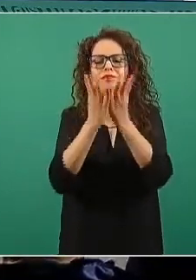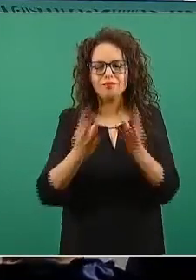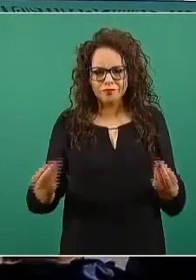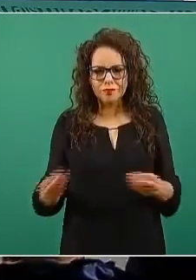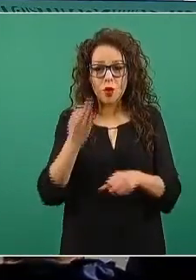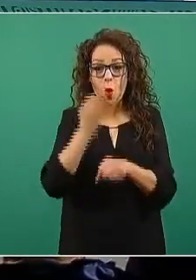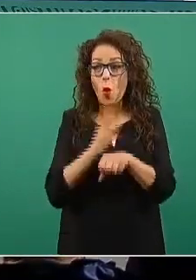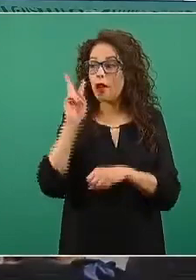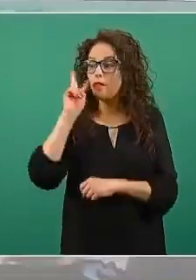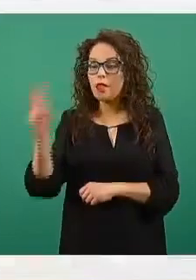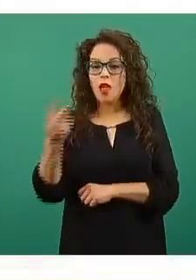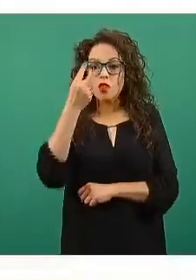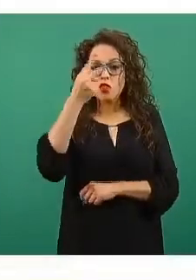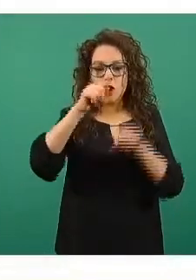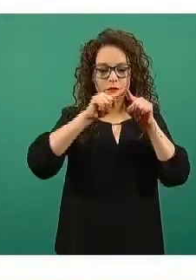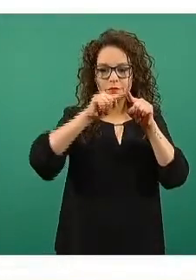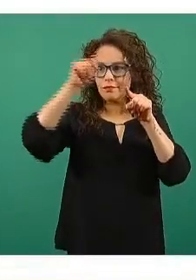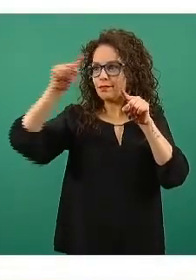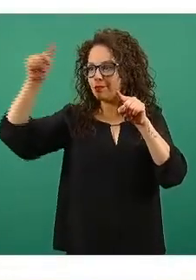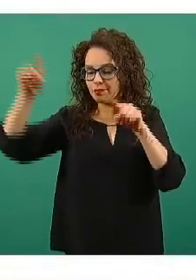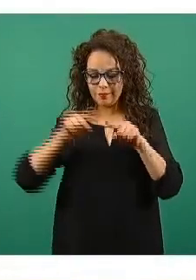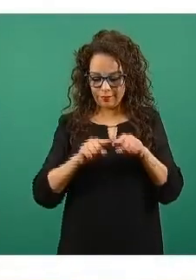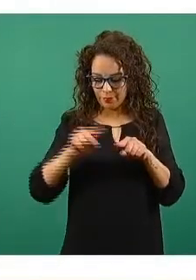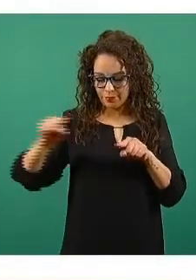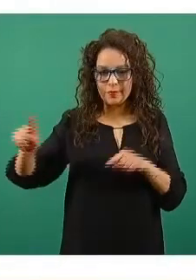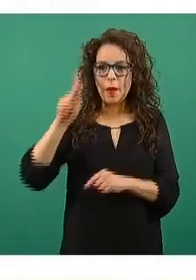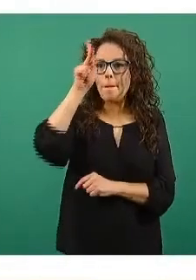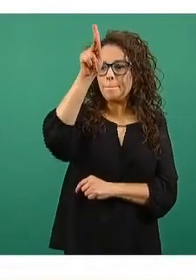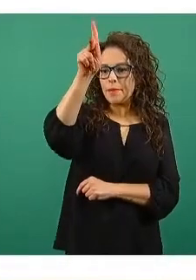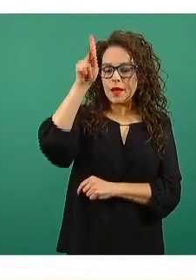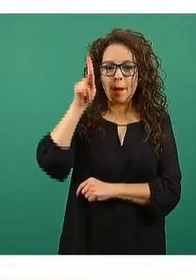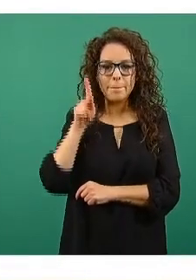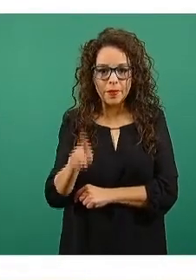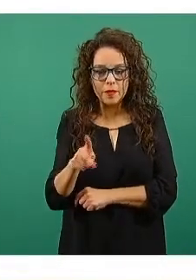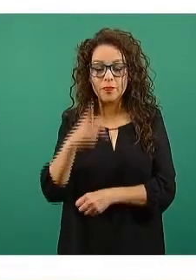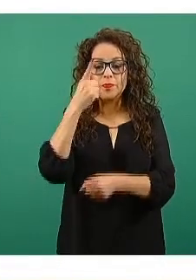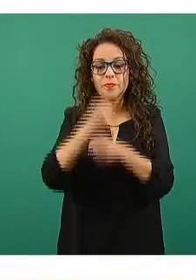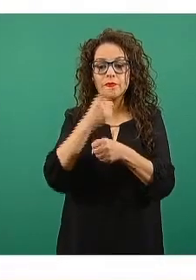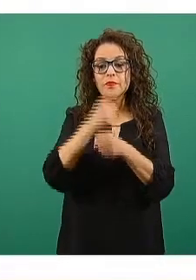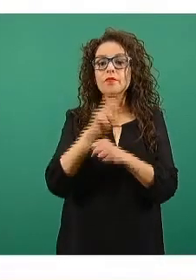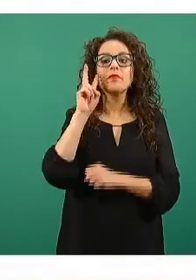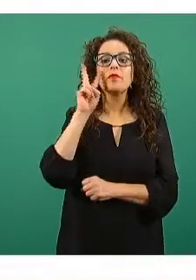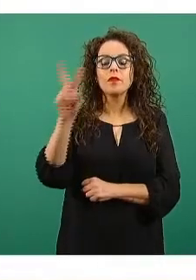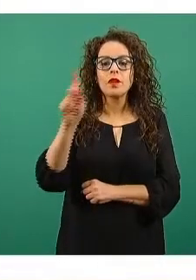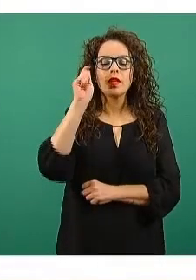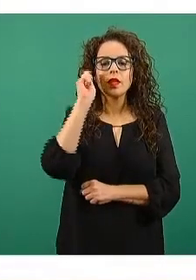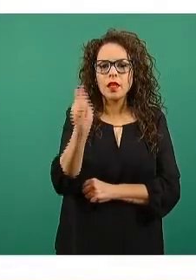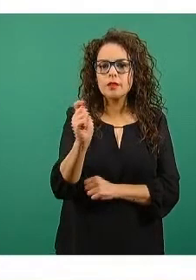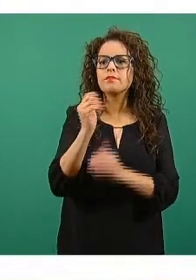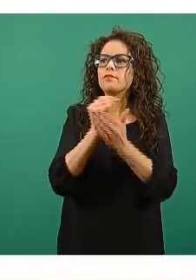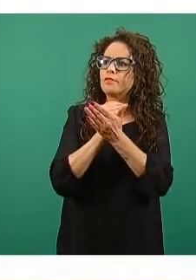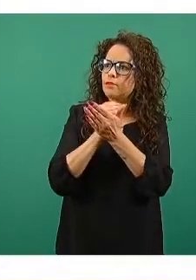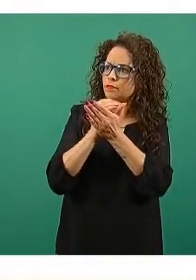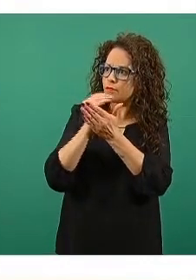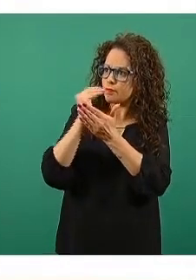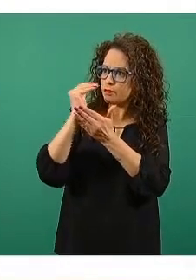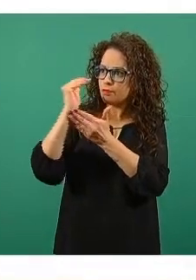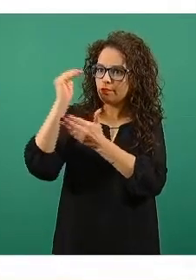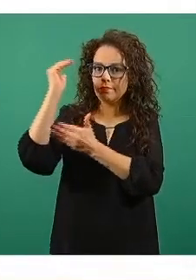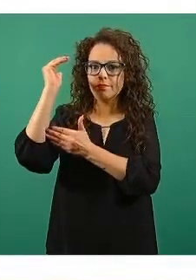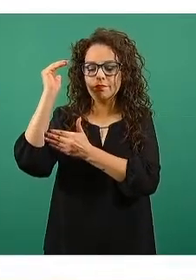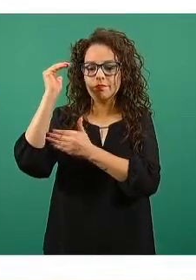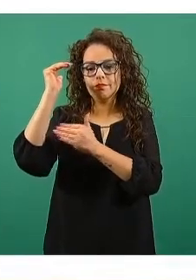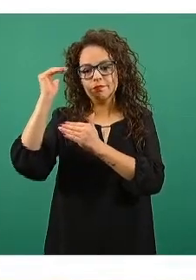observamos que son prácticamente en espejo. Primero se incrementa ante cualquier incremento o descenso del número de casos,